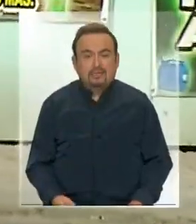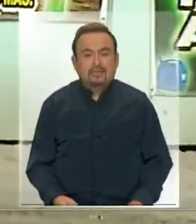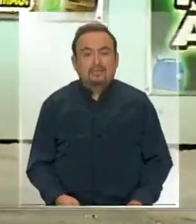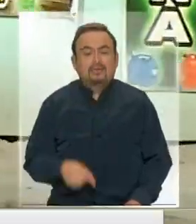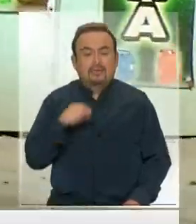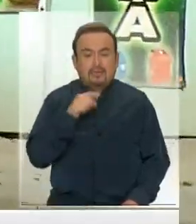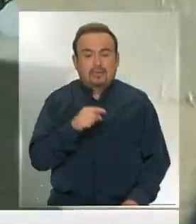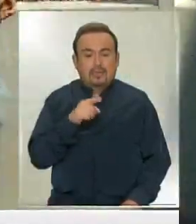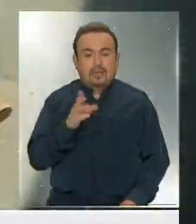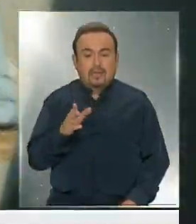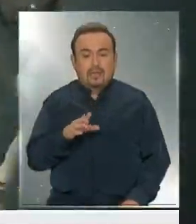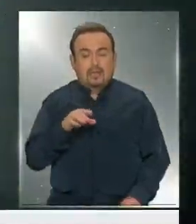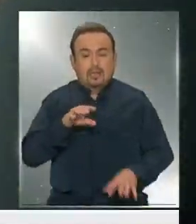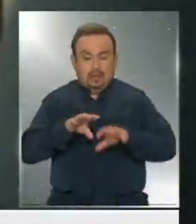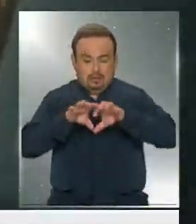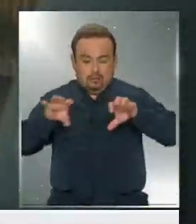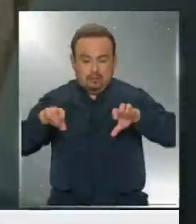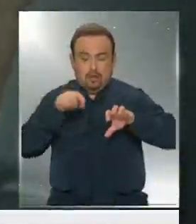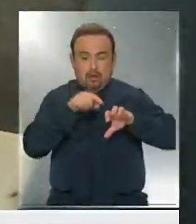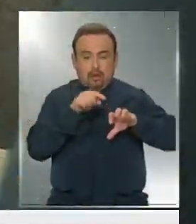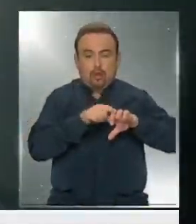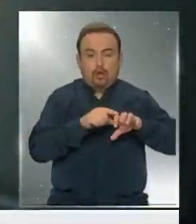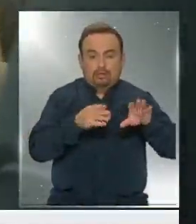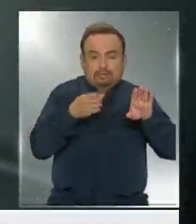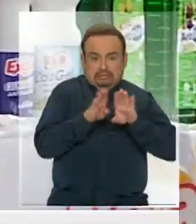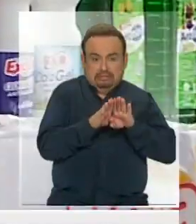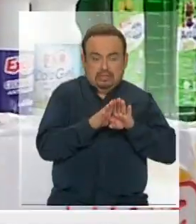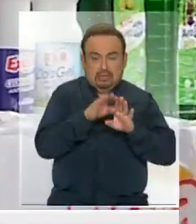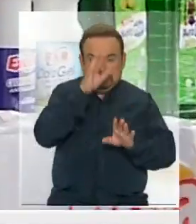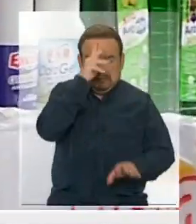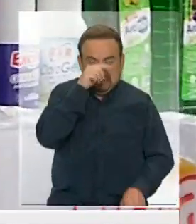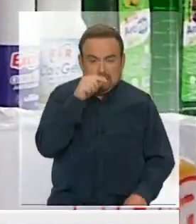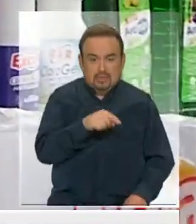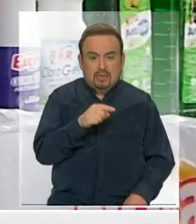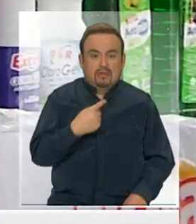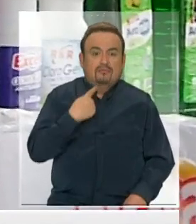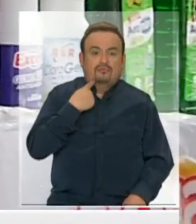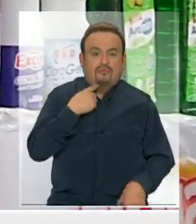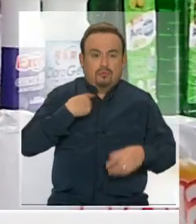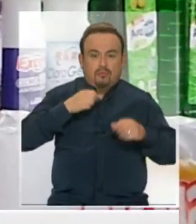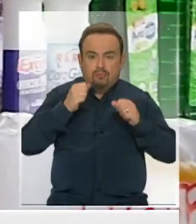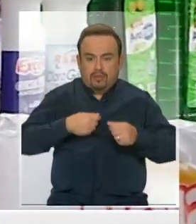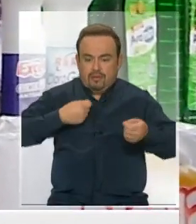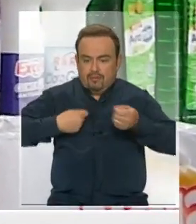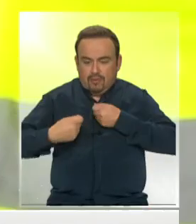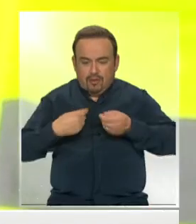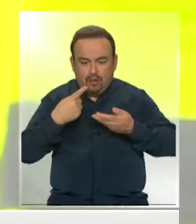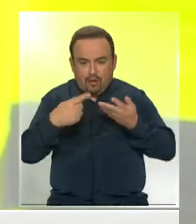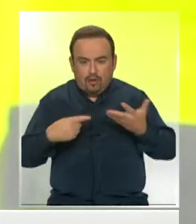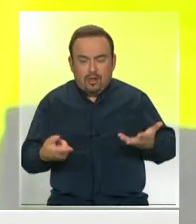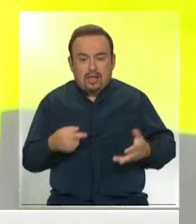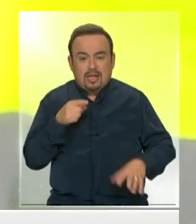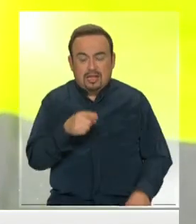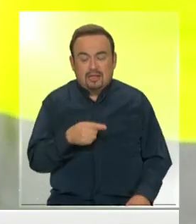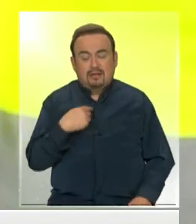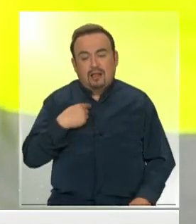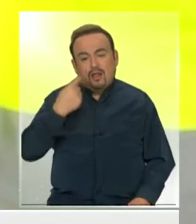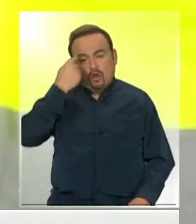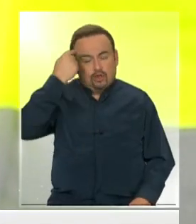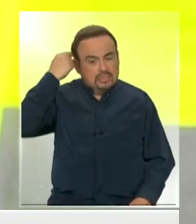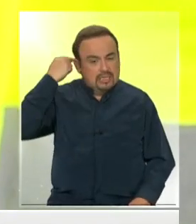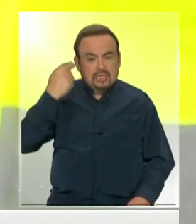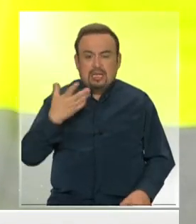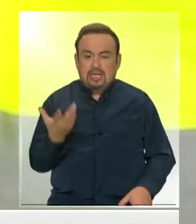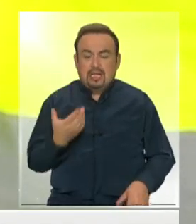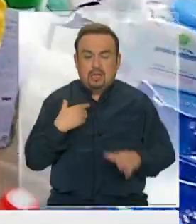que un cierre del lado oriente de Puente Alto la afectaría para poder seguir vendiendo sus productos, Janet es consciente y